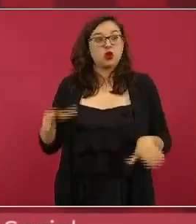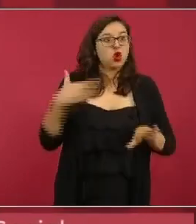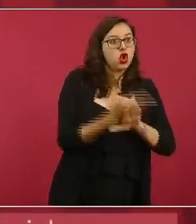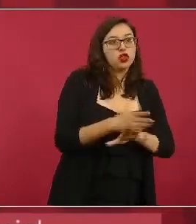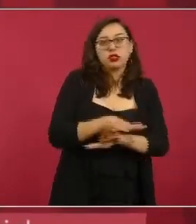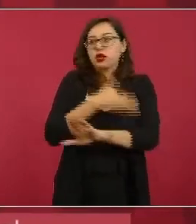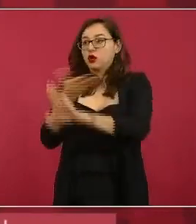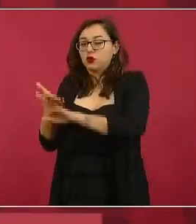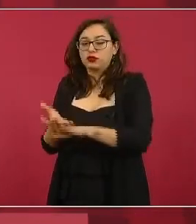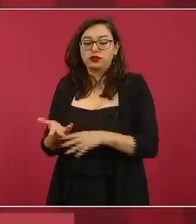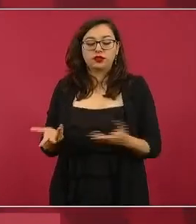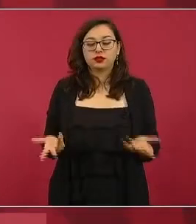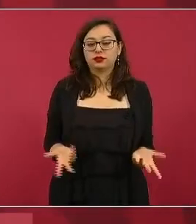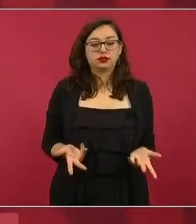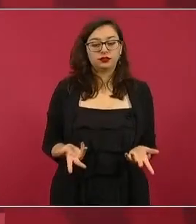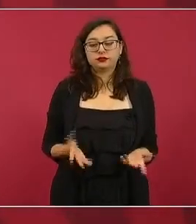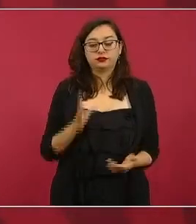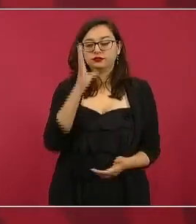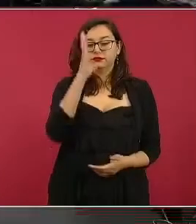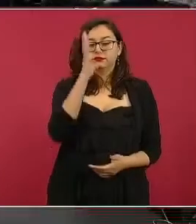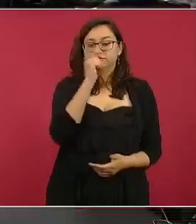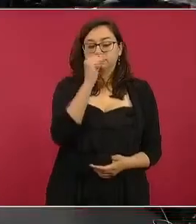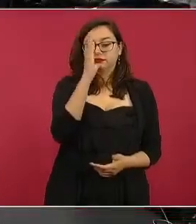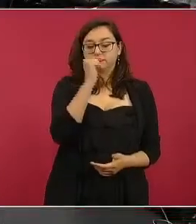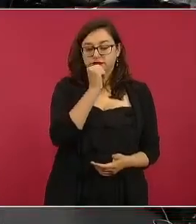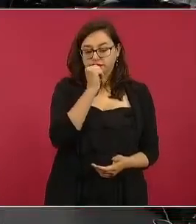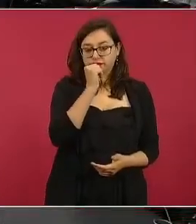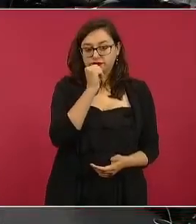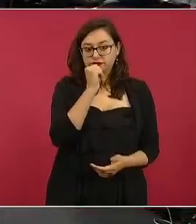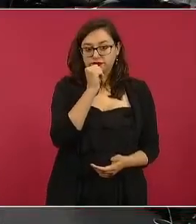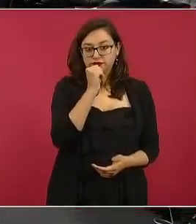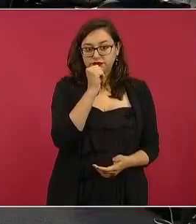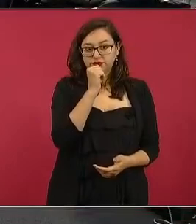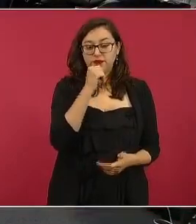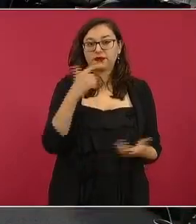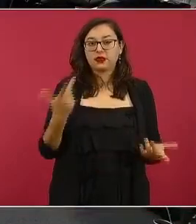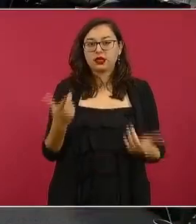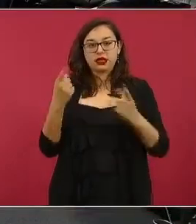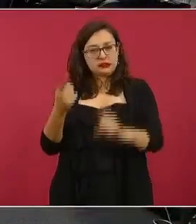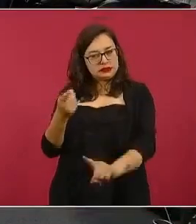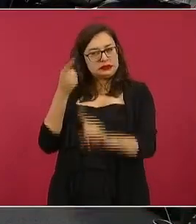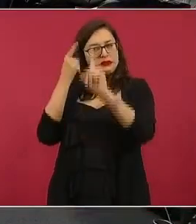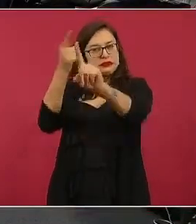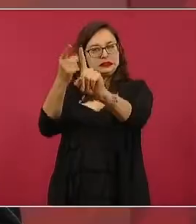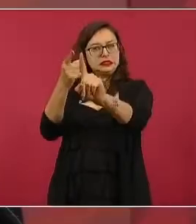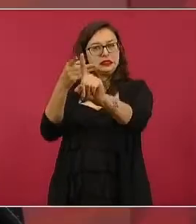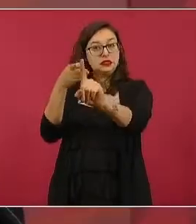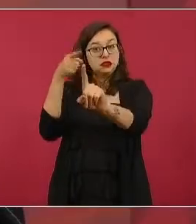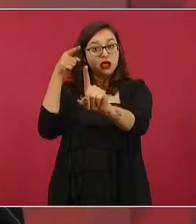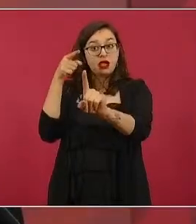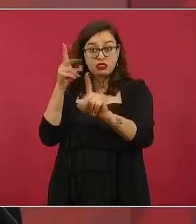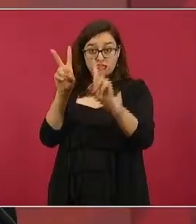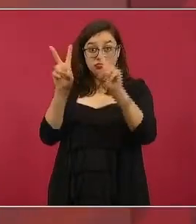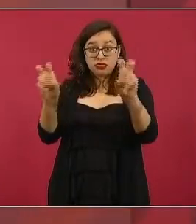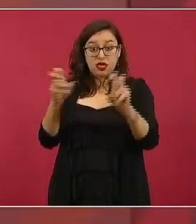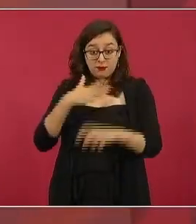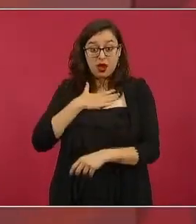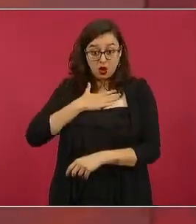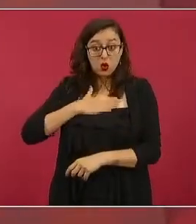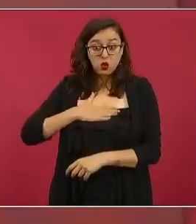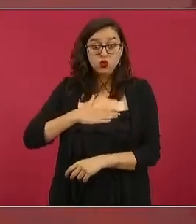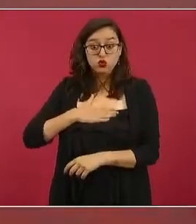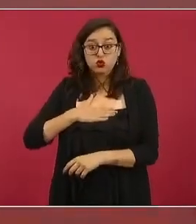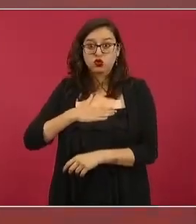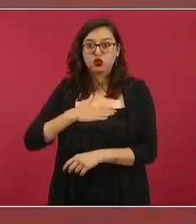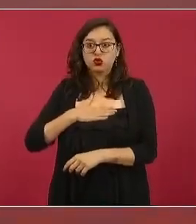entonces no se puede defender una causa justa y utilizar